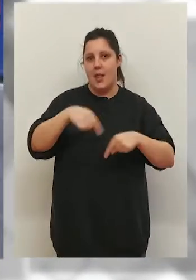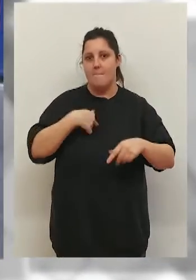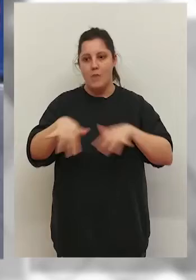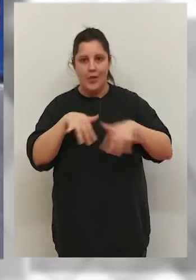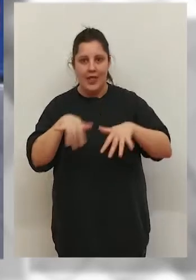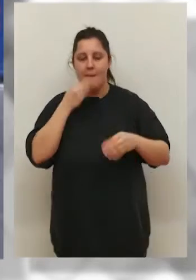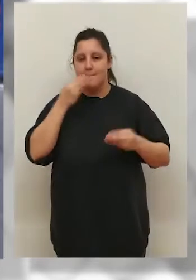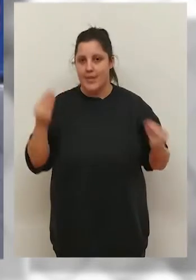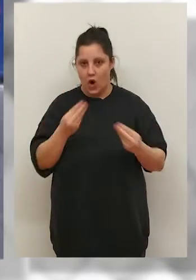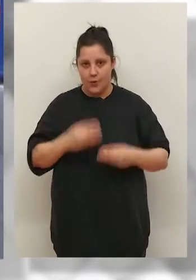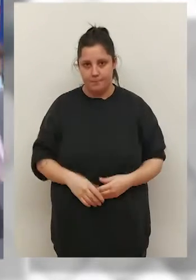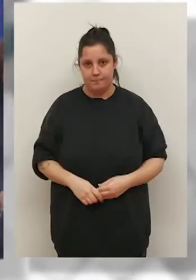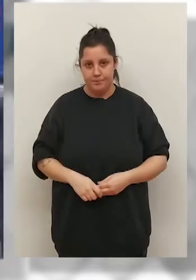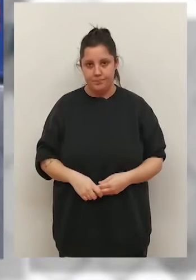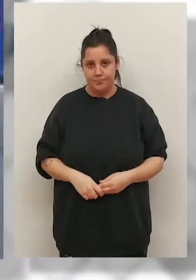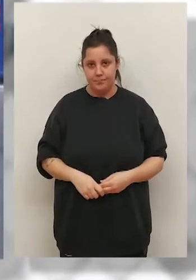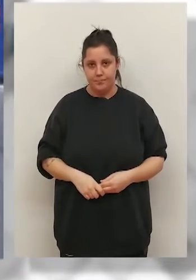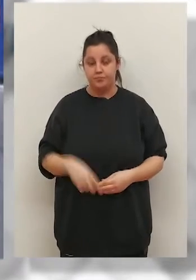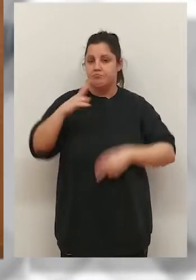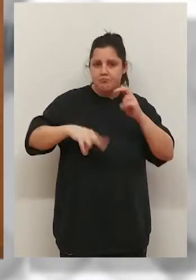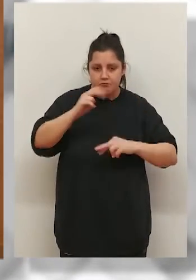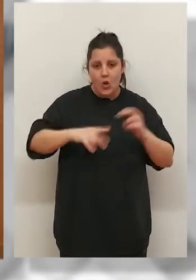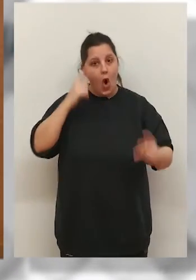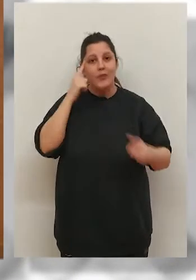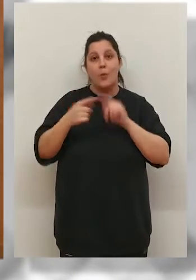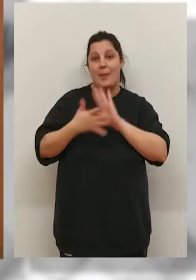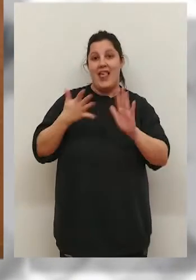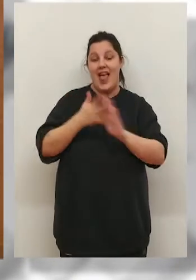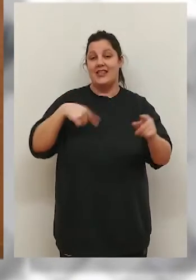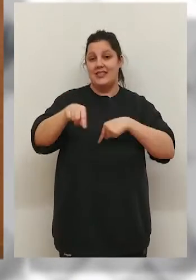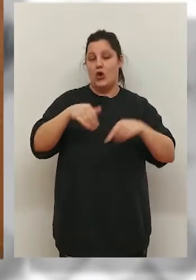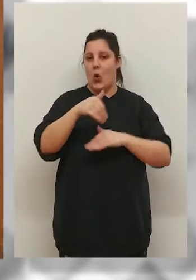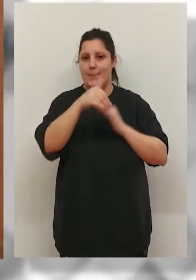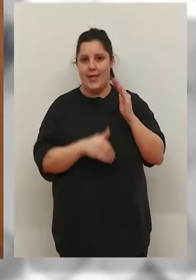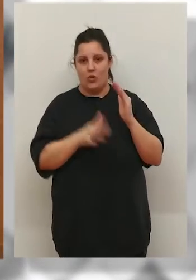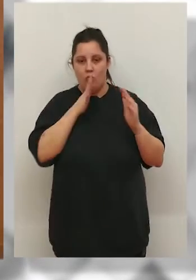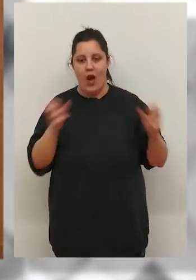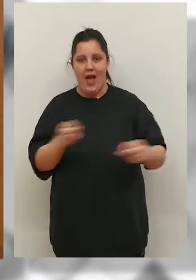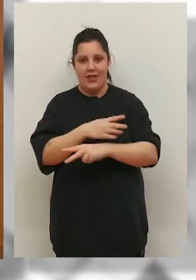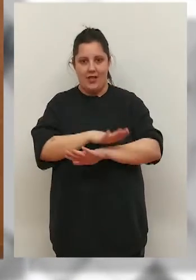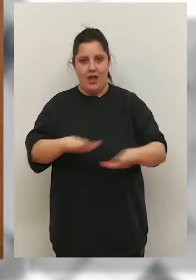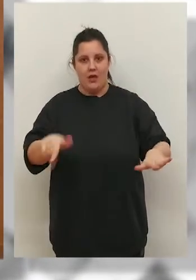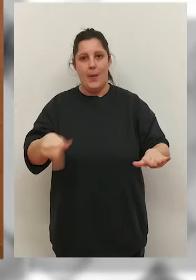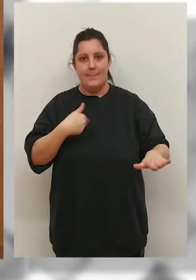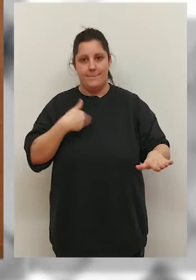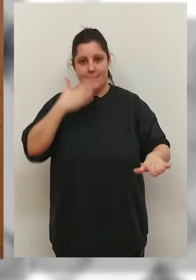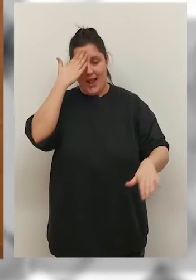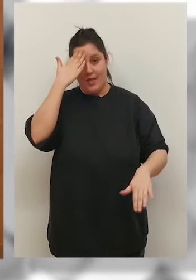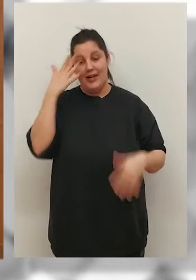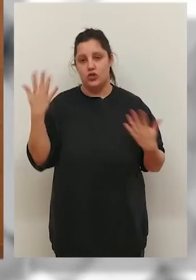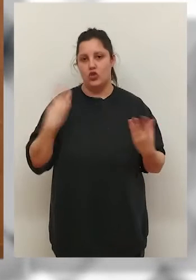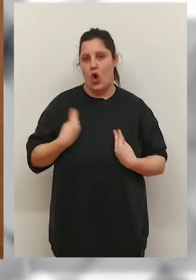la seguridad vial y la movilidad. Se va a intervenir con la idea de reducir la velocidad del tráfico en esta vía principal,